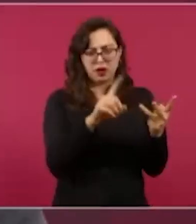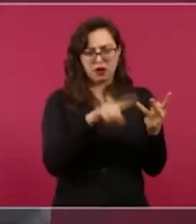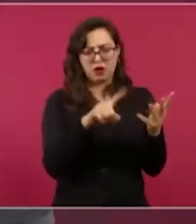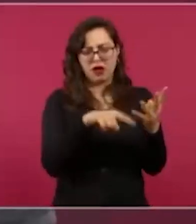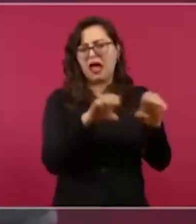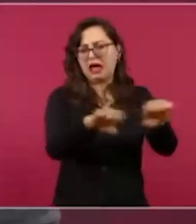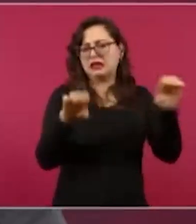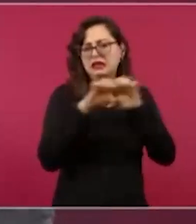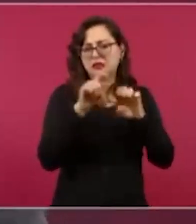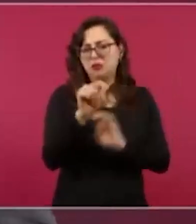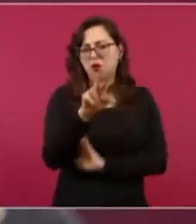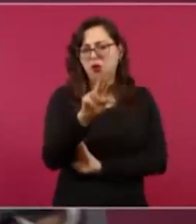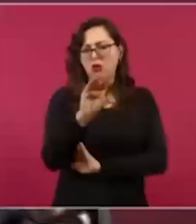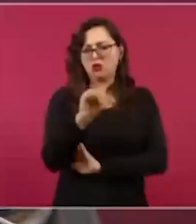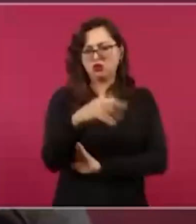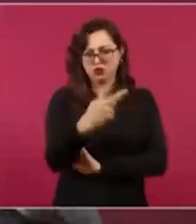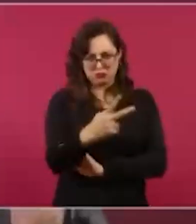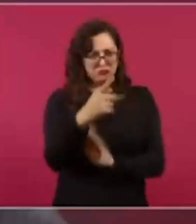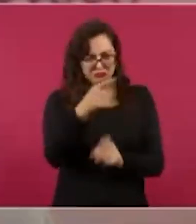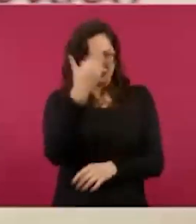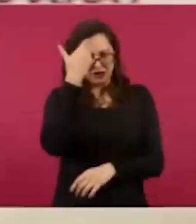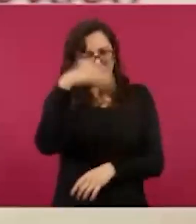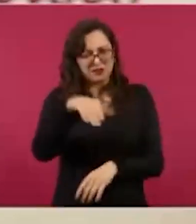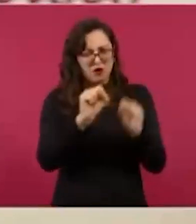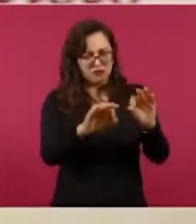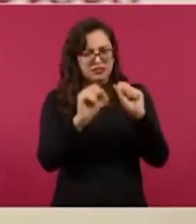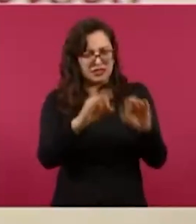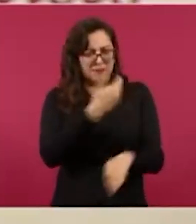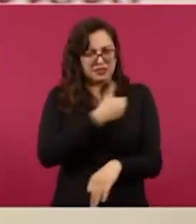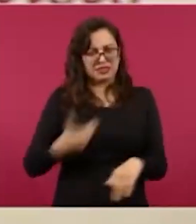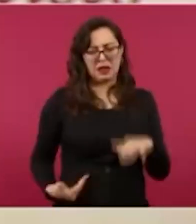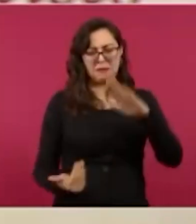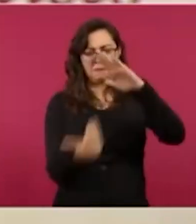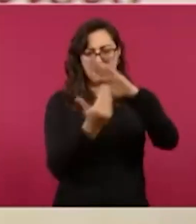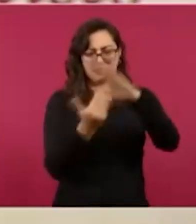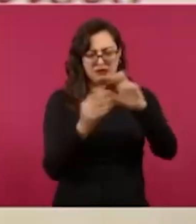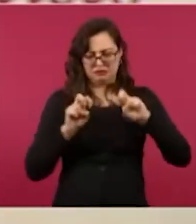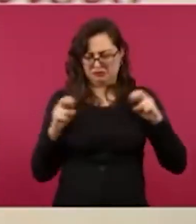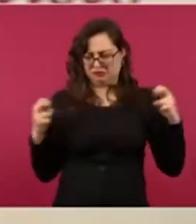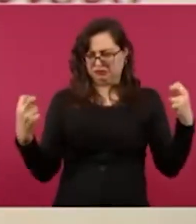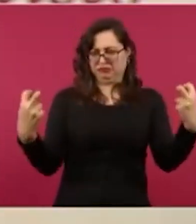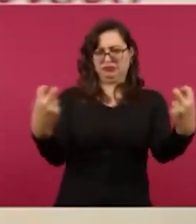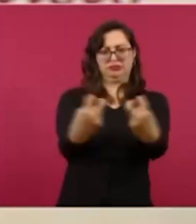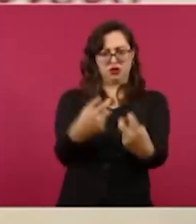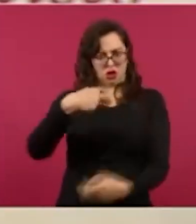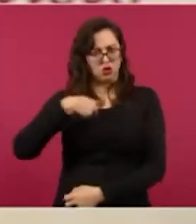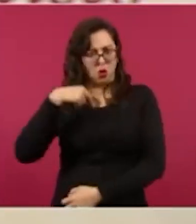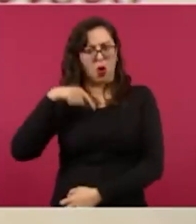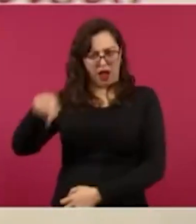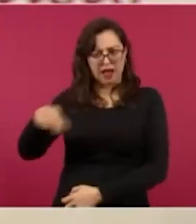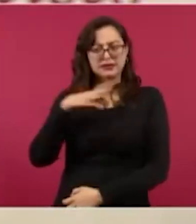mandatario mexicano también lanzó una opinión y aseguró que por ser el día del amor y la amistad sería cuidadoso, pero desde que dejó el cargo únicamente ha